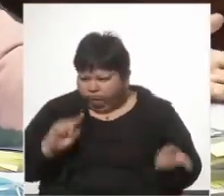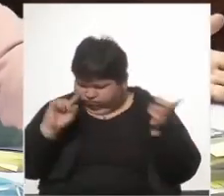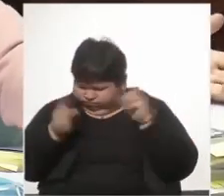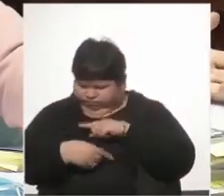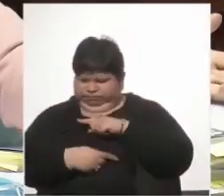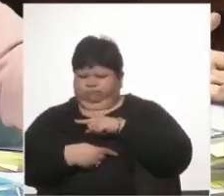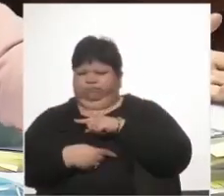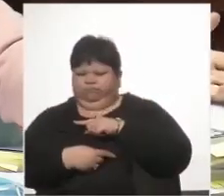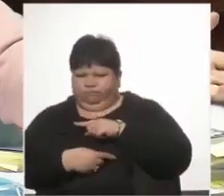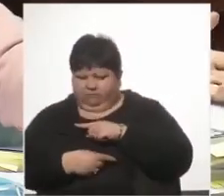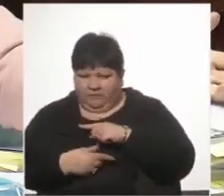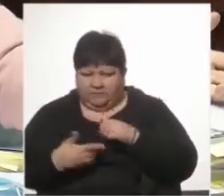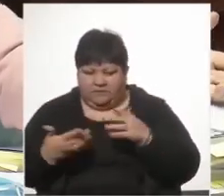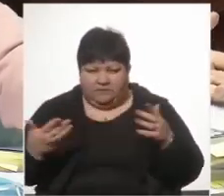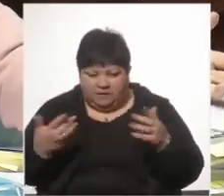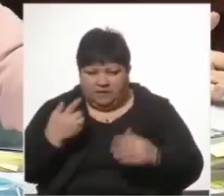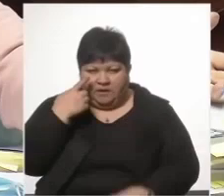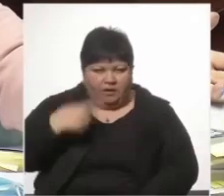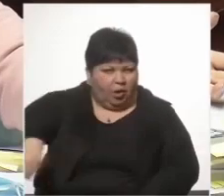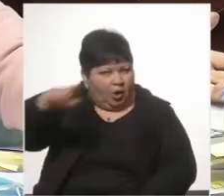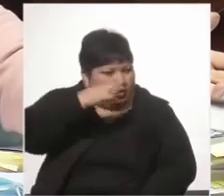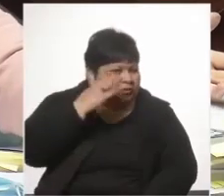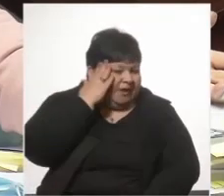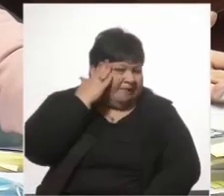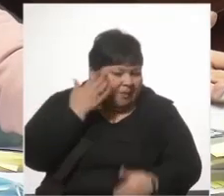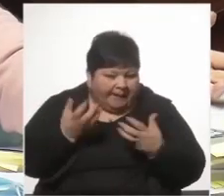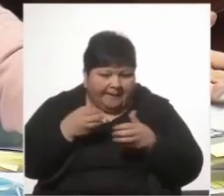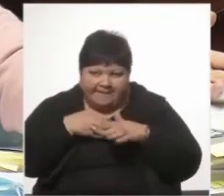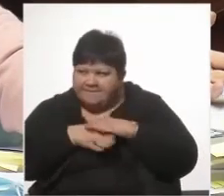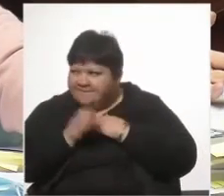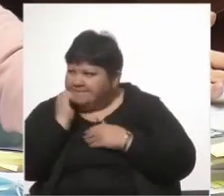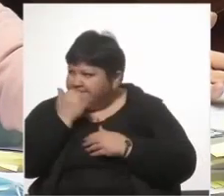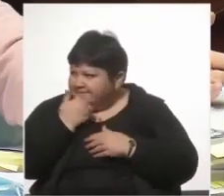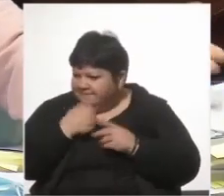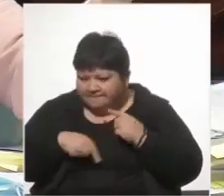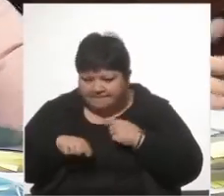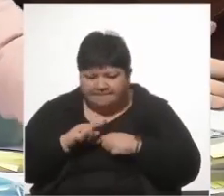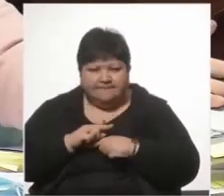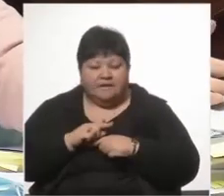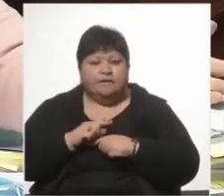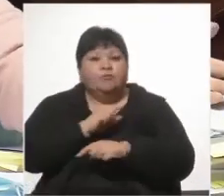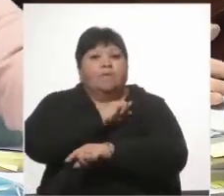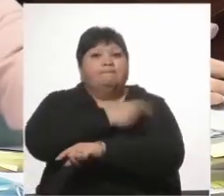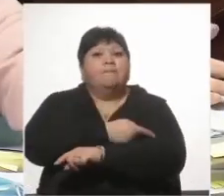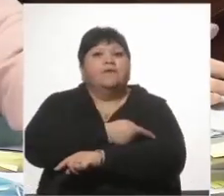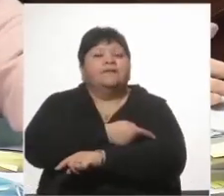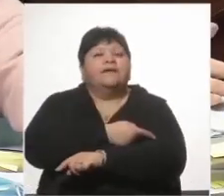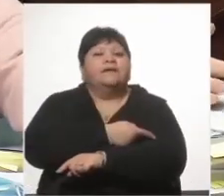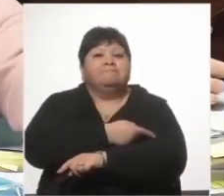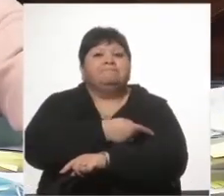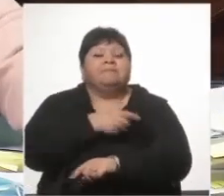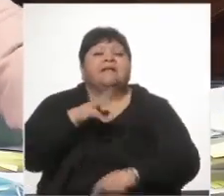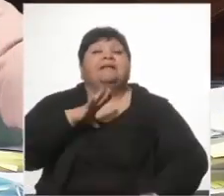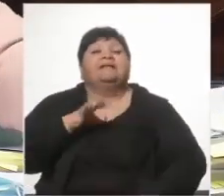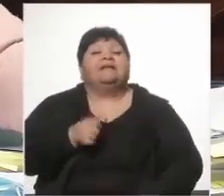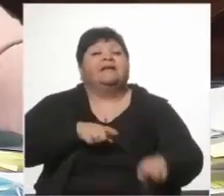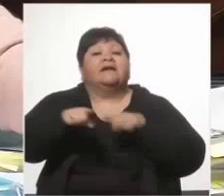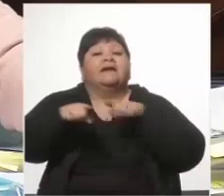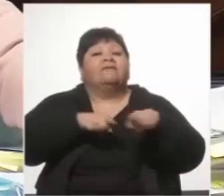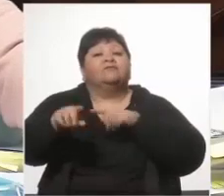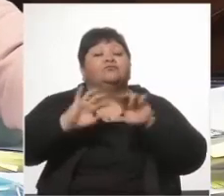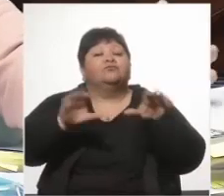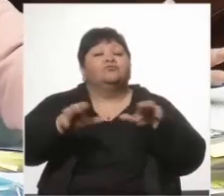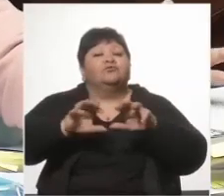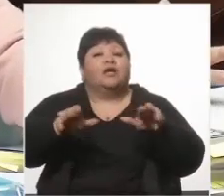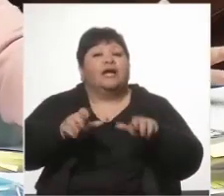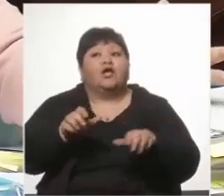el asunto y todos sabíamos que los quería esconder es un poder que tienen los funcionarios de carrera de Presidencia